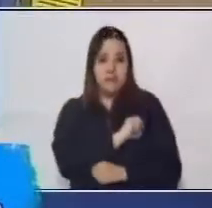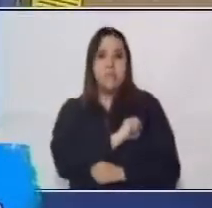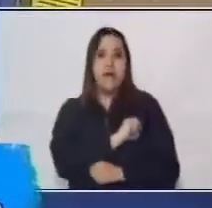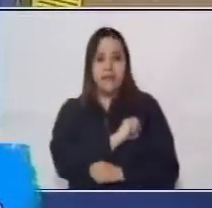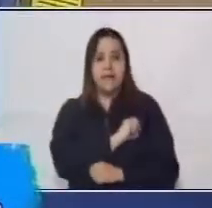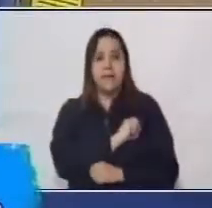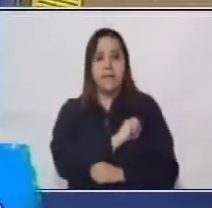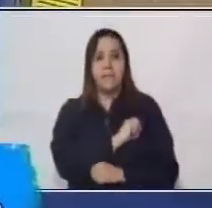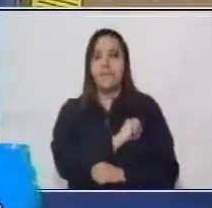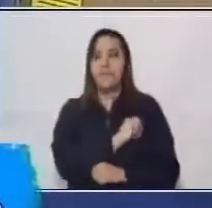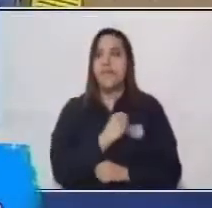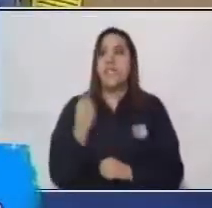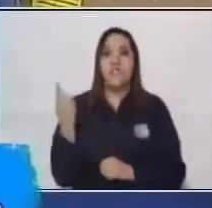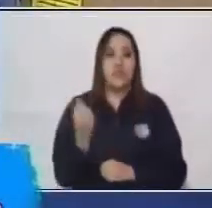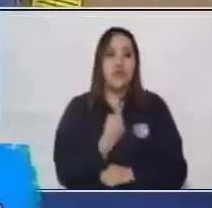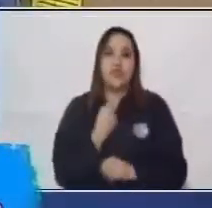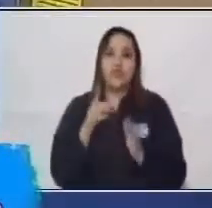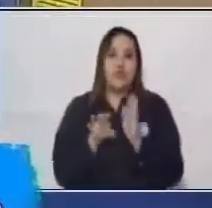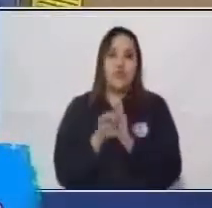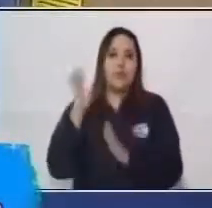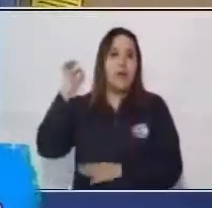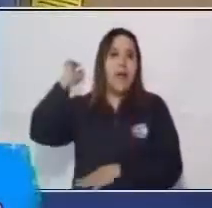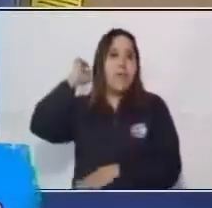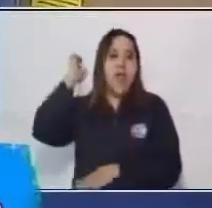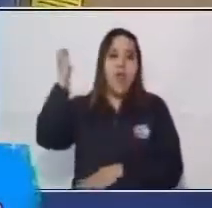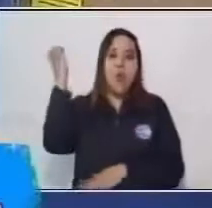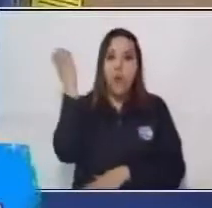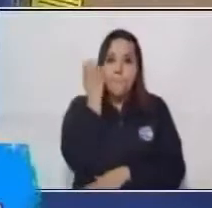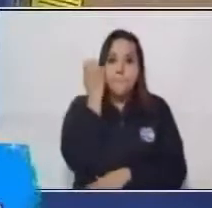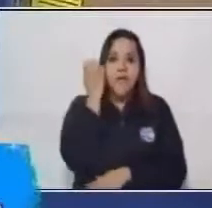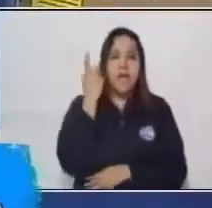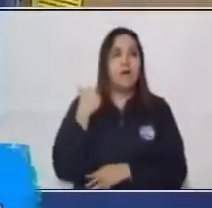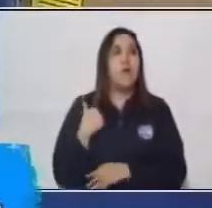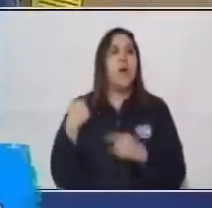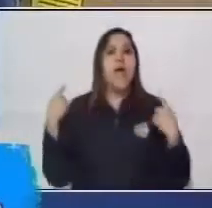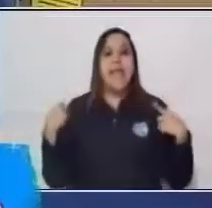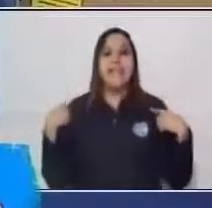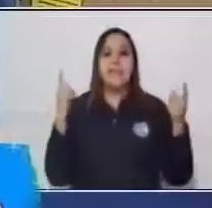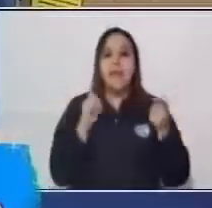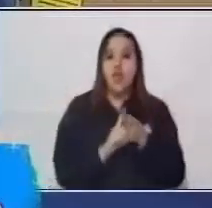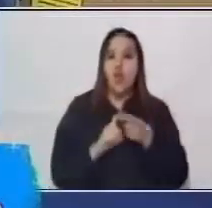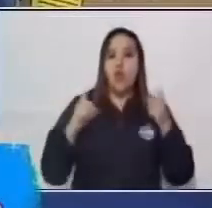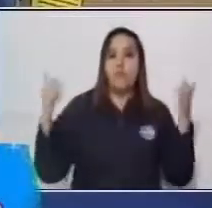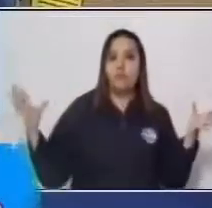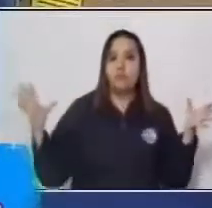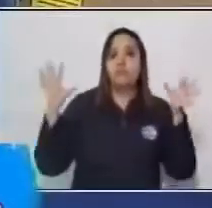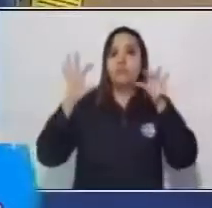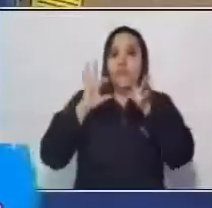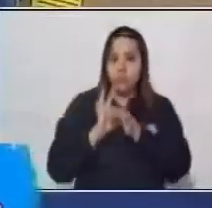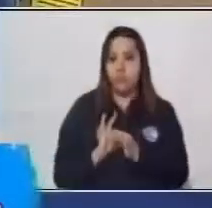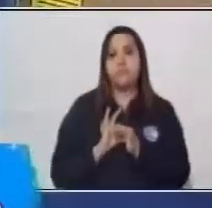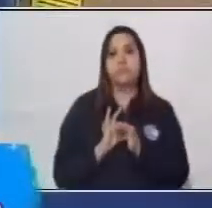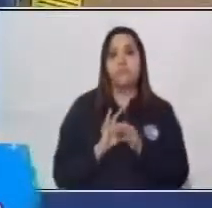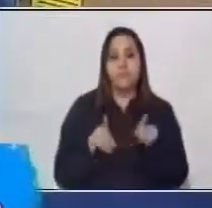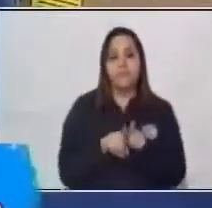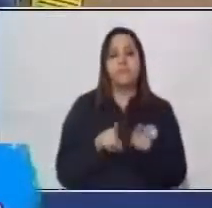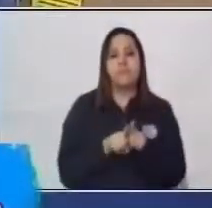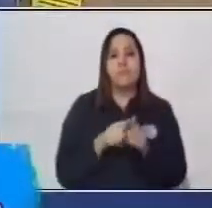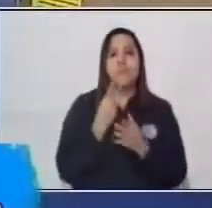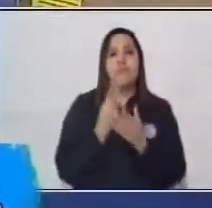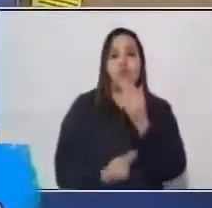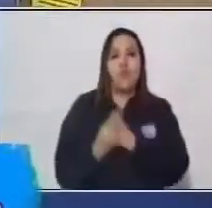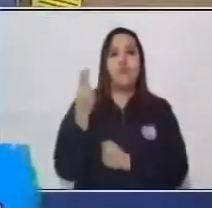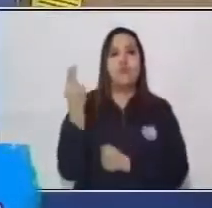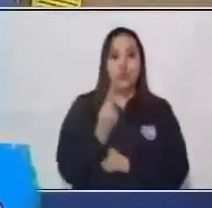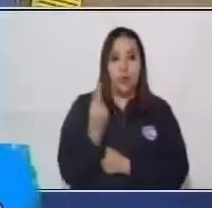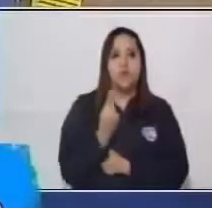todo era lo europeo, lo español, que se estaba replicando en estos países originarios, pero